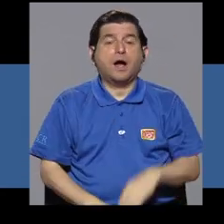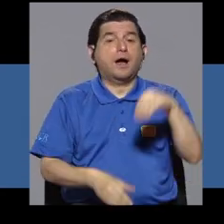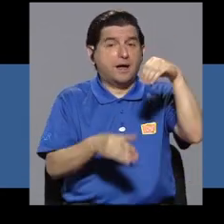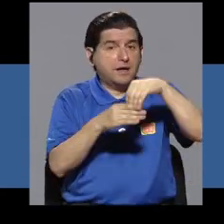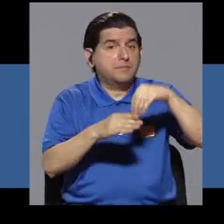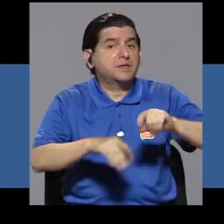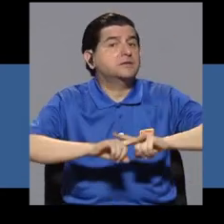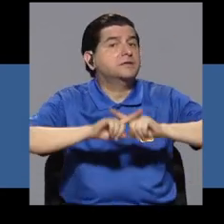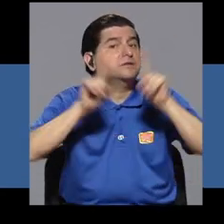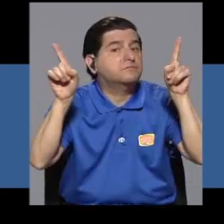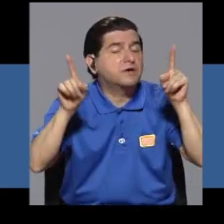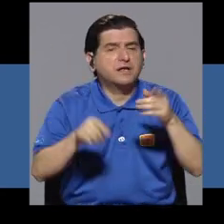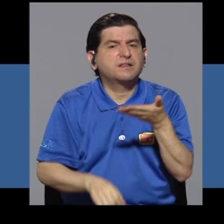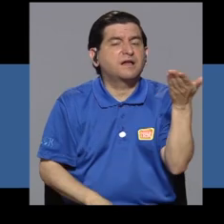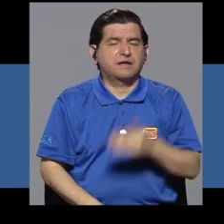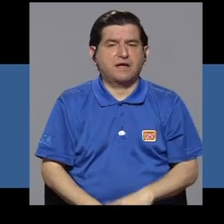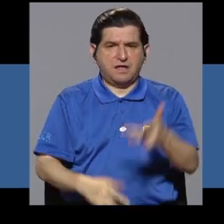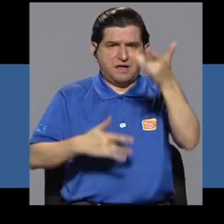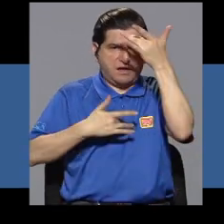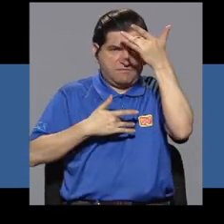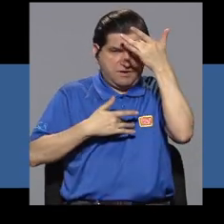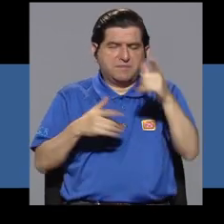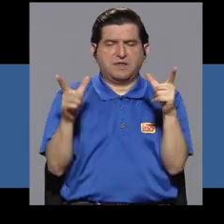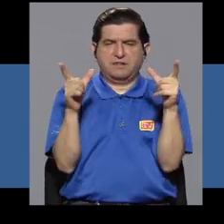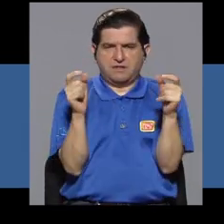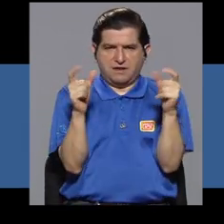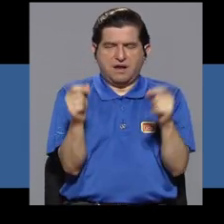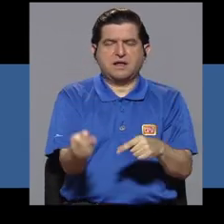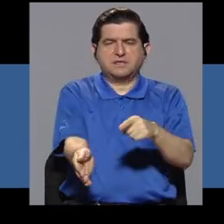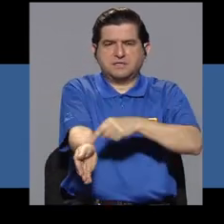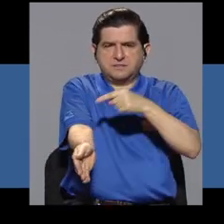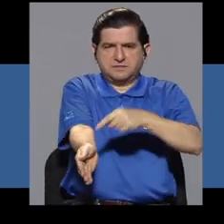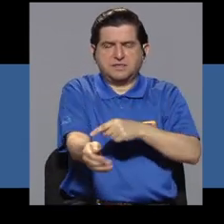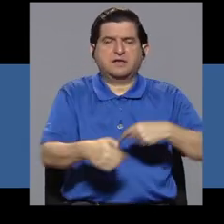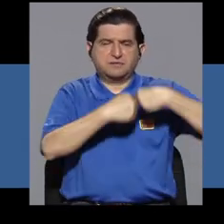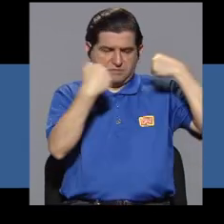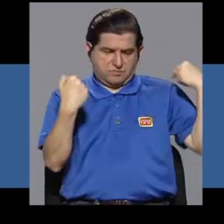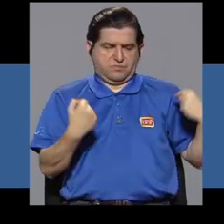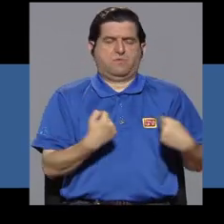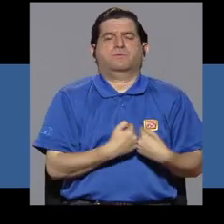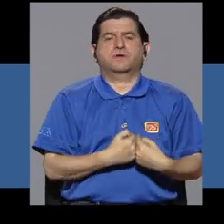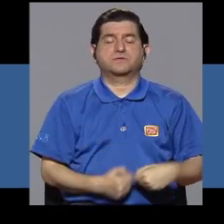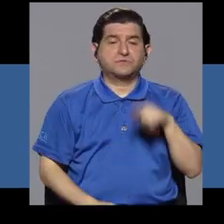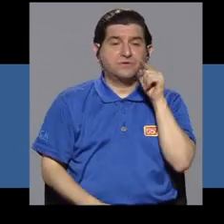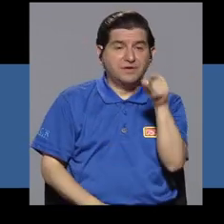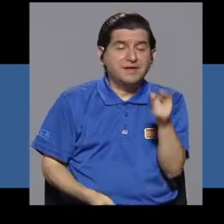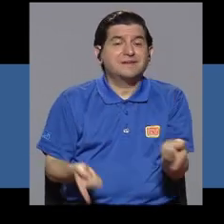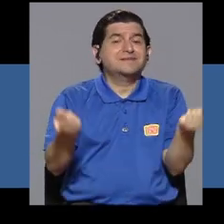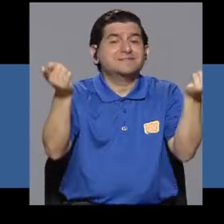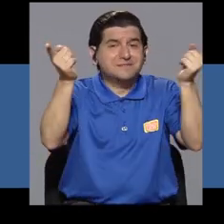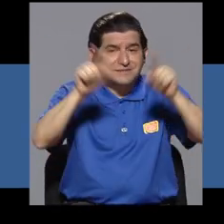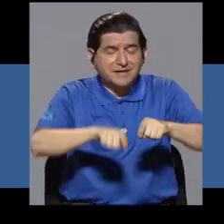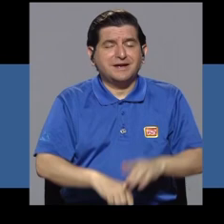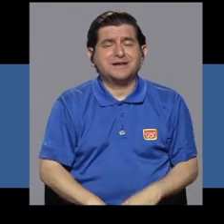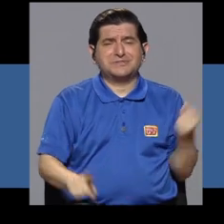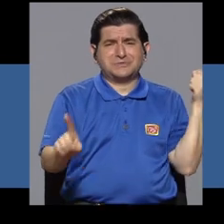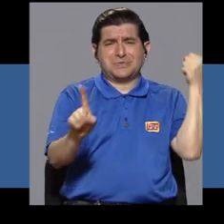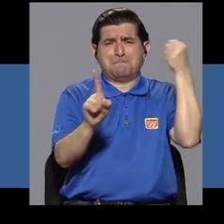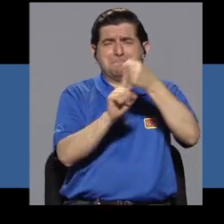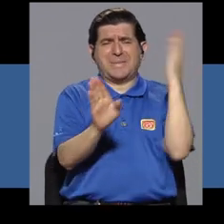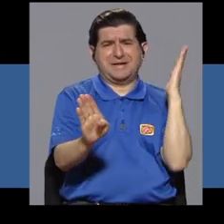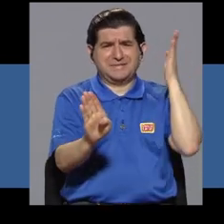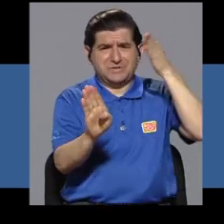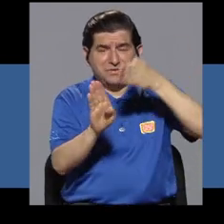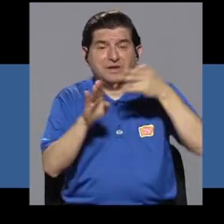patologías como el cáncer, la diabetes, cardiovasculares, que son las que tienen un impacto directo en este momento en